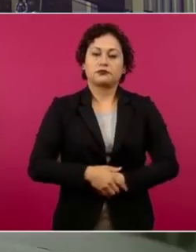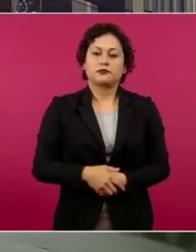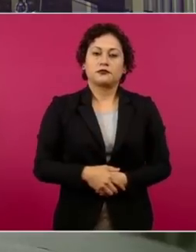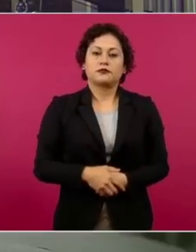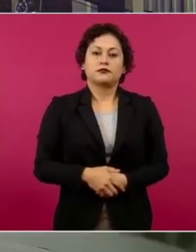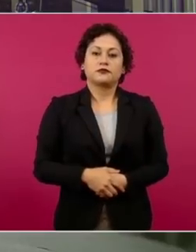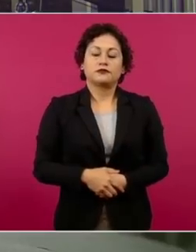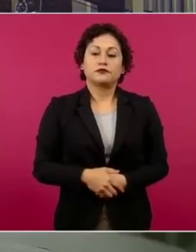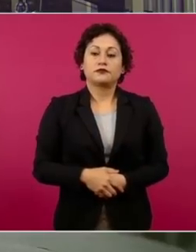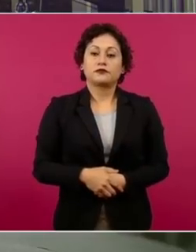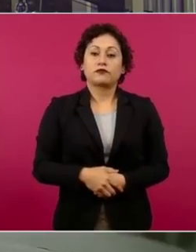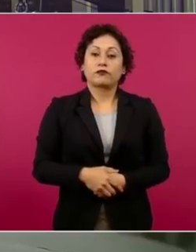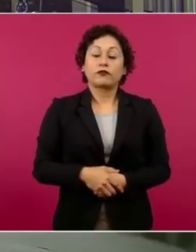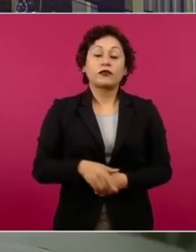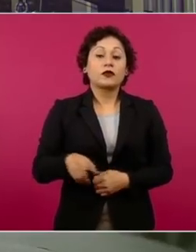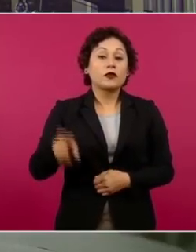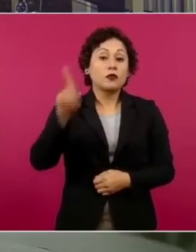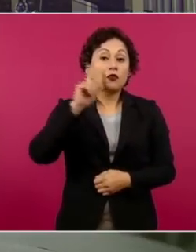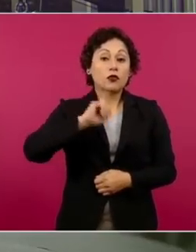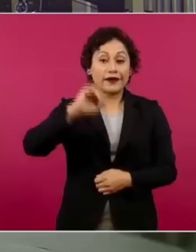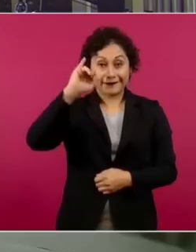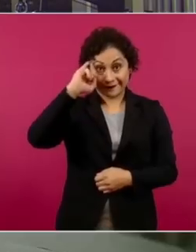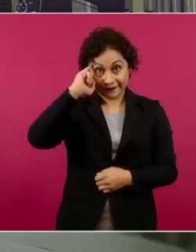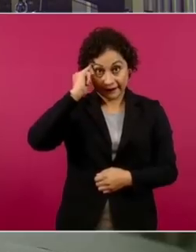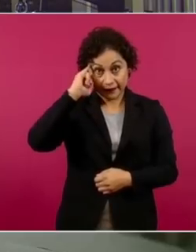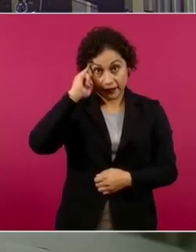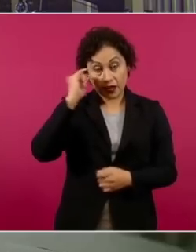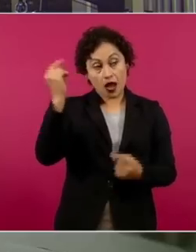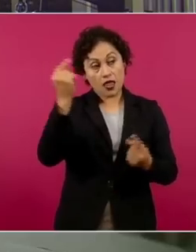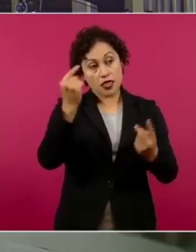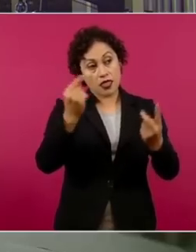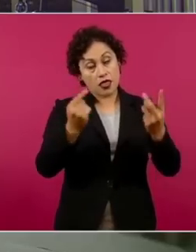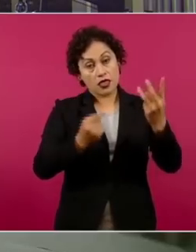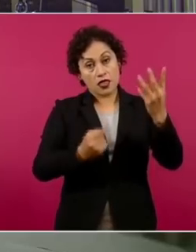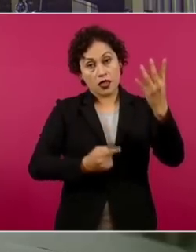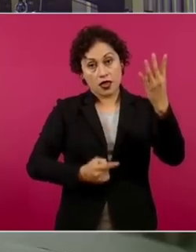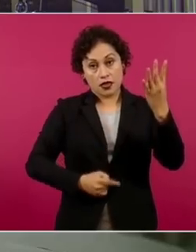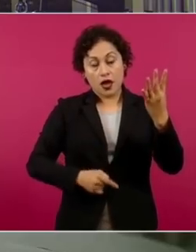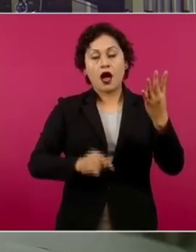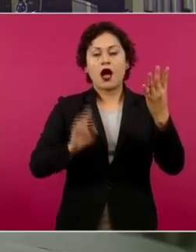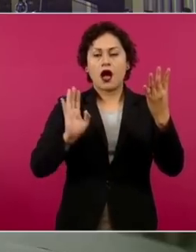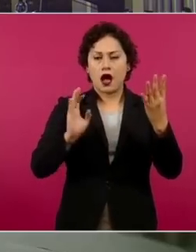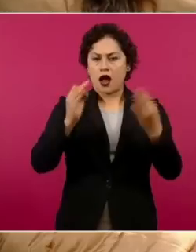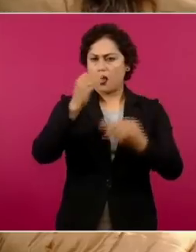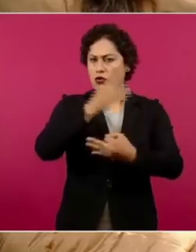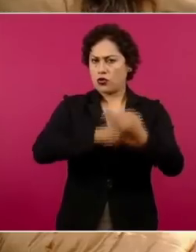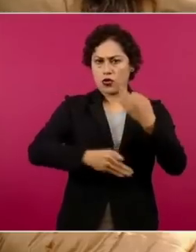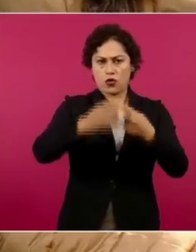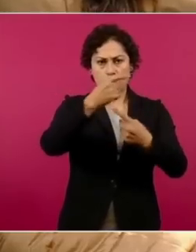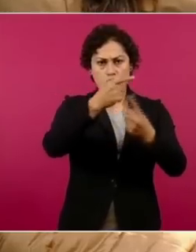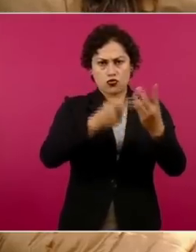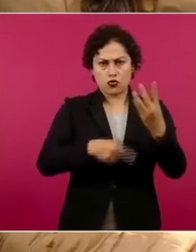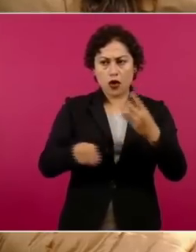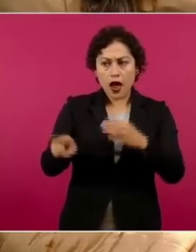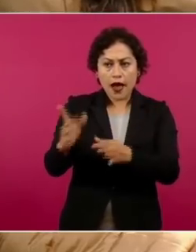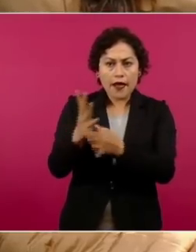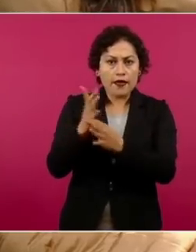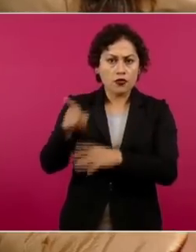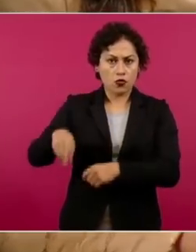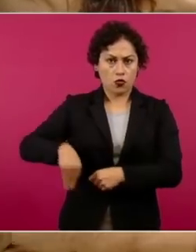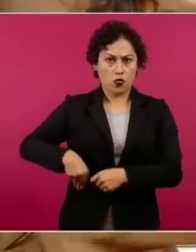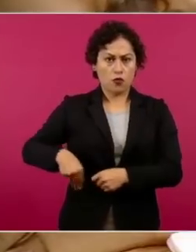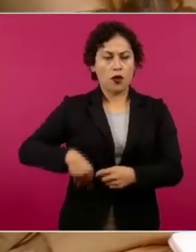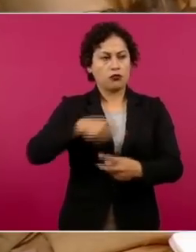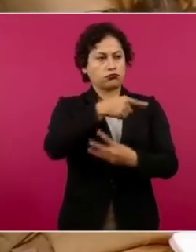Todos los cargos son susceptibles de acuerdo reparatorio, todos los casos. En lo que toca